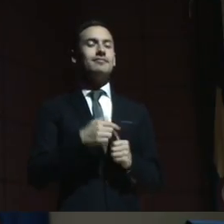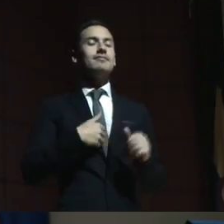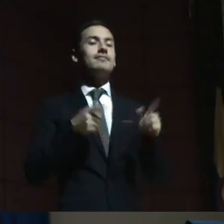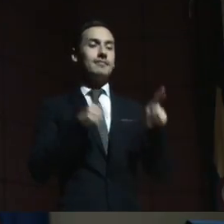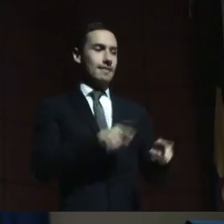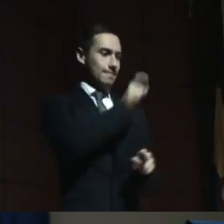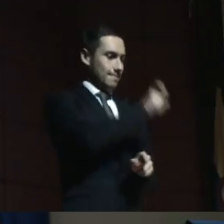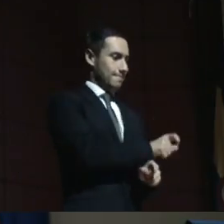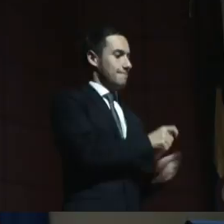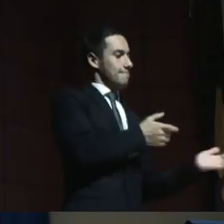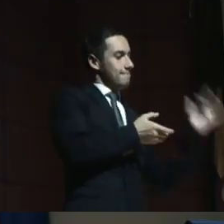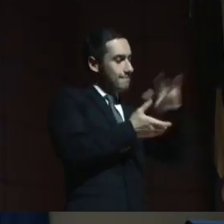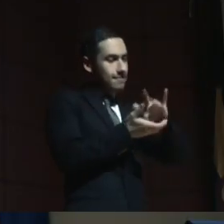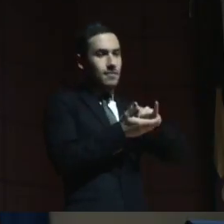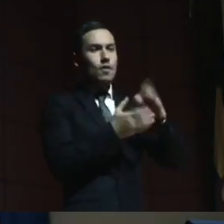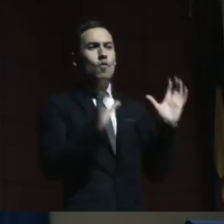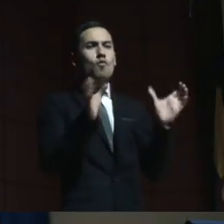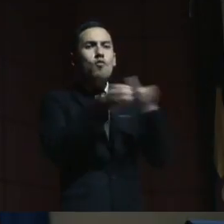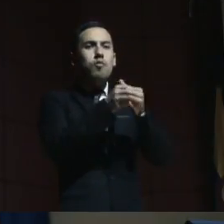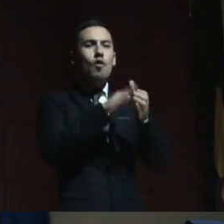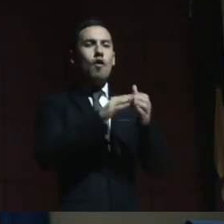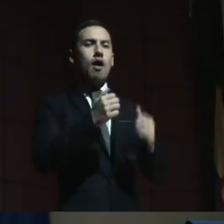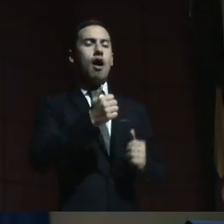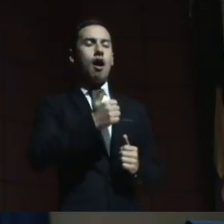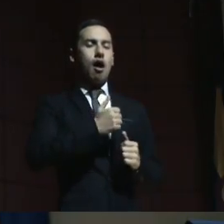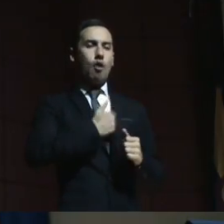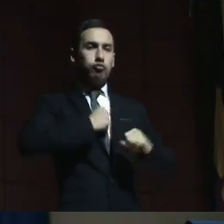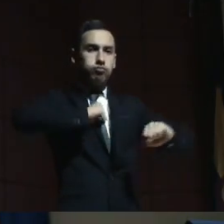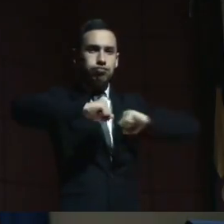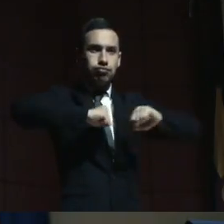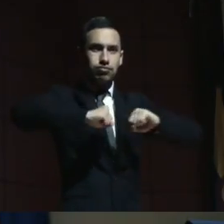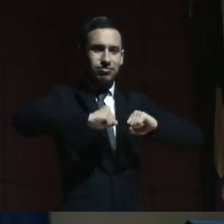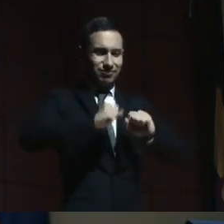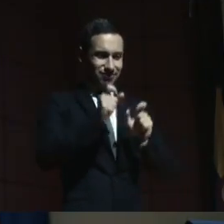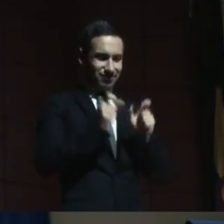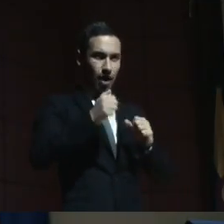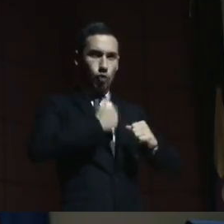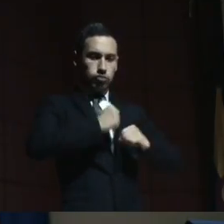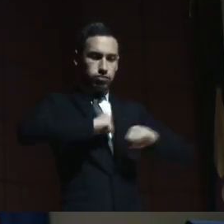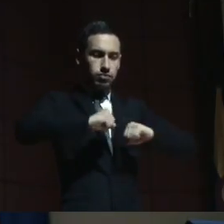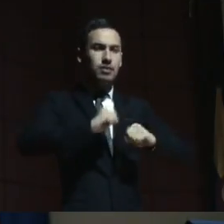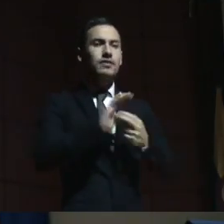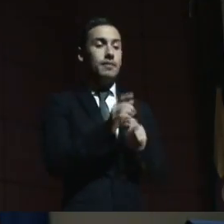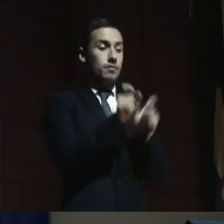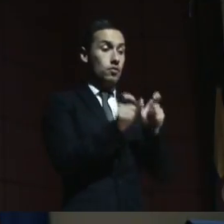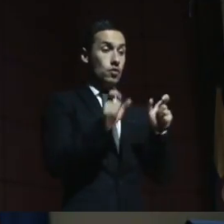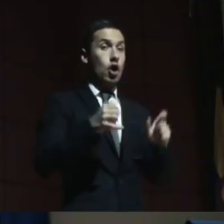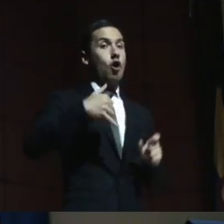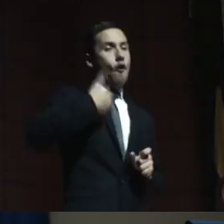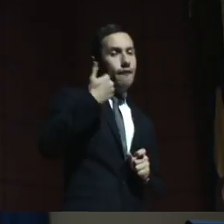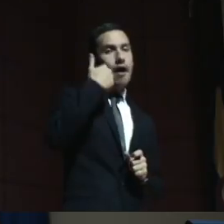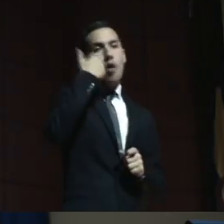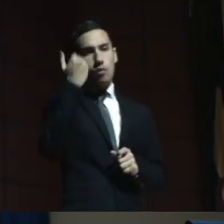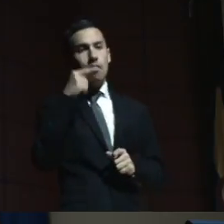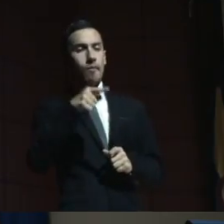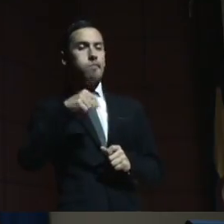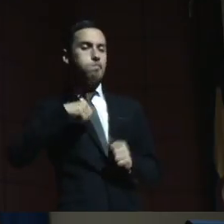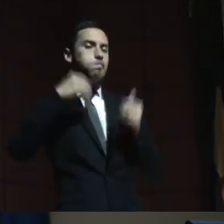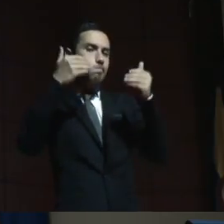nosotros en un grupo que tenemos de autogestores, que son jóvenes, adultos con discapacidad intelectual,